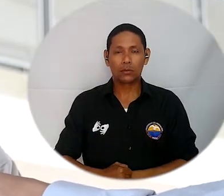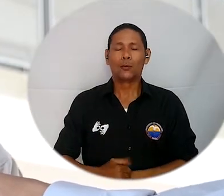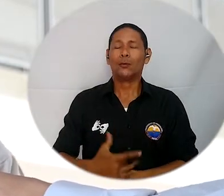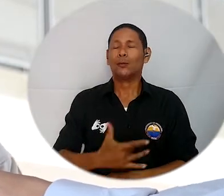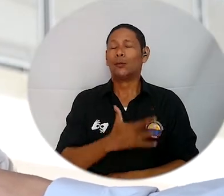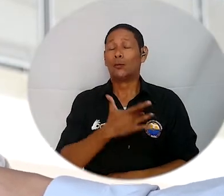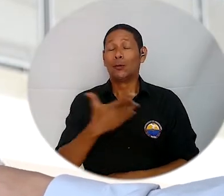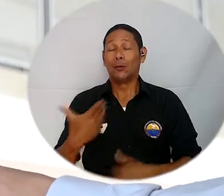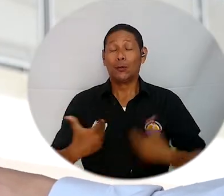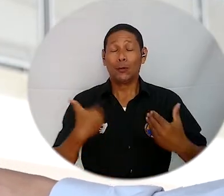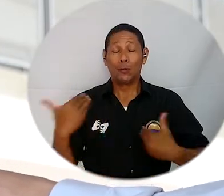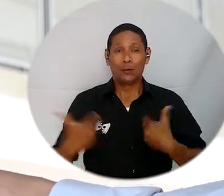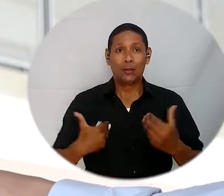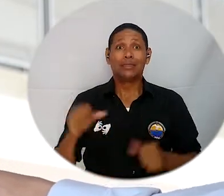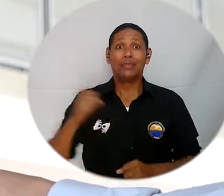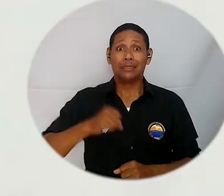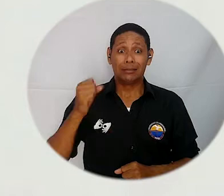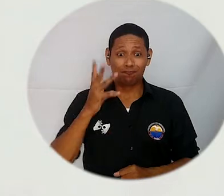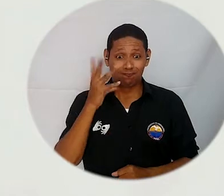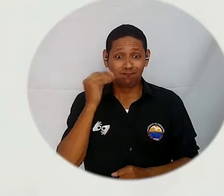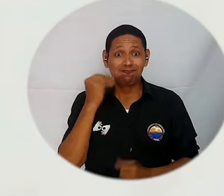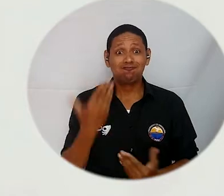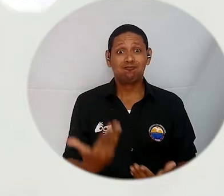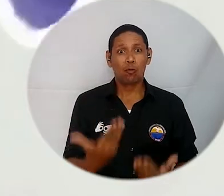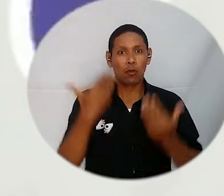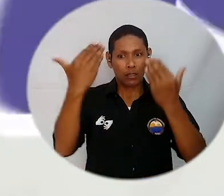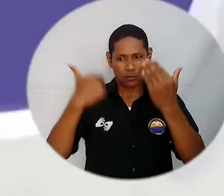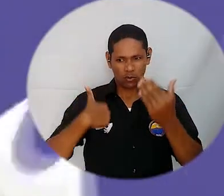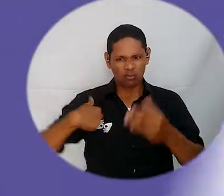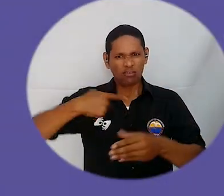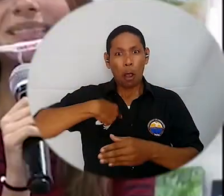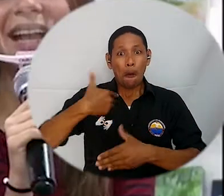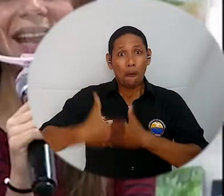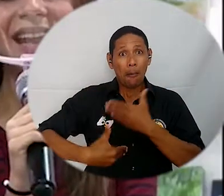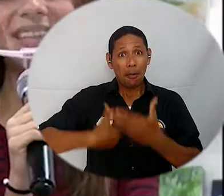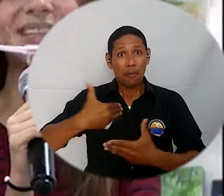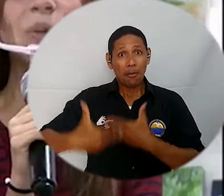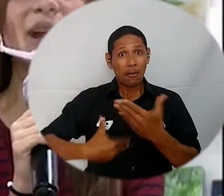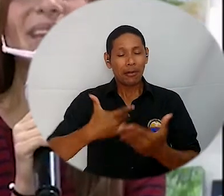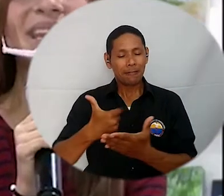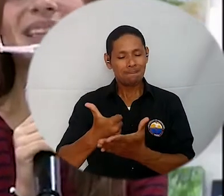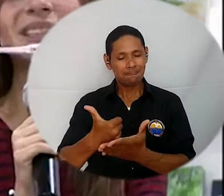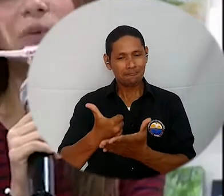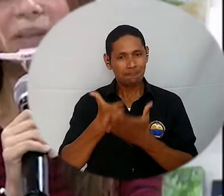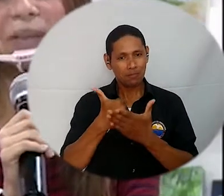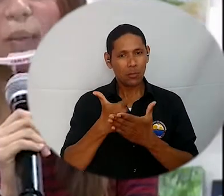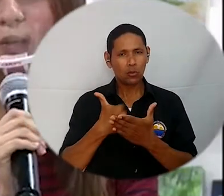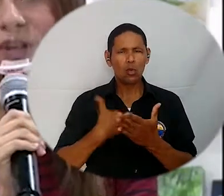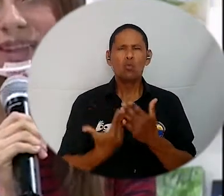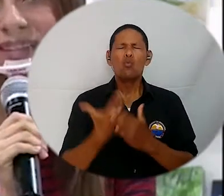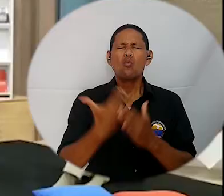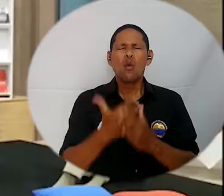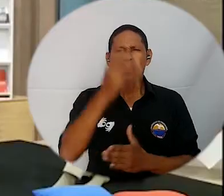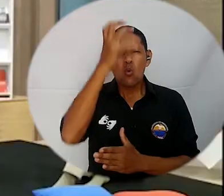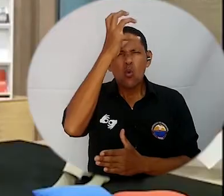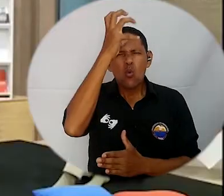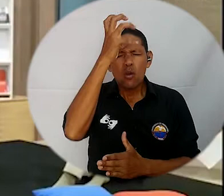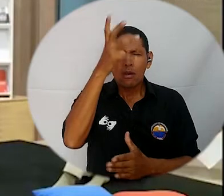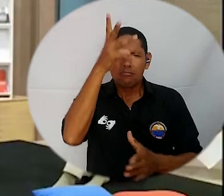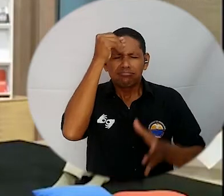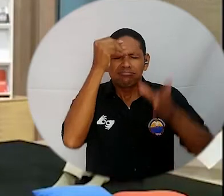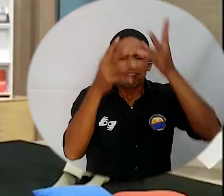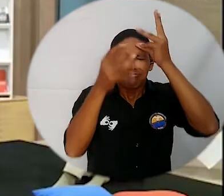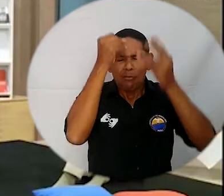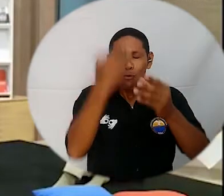espacios para el fomento de la lectura en la niñez colombiana. Es una experiencia muy enriquecedora porque estos días de verdad que